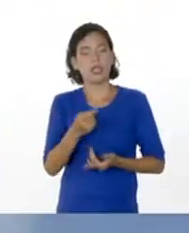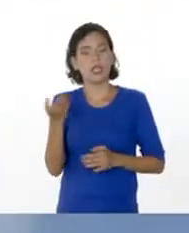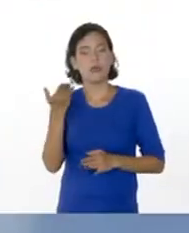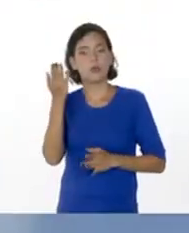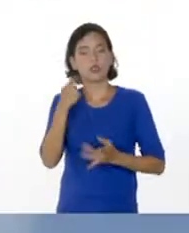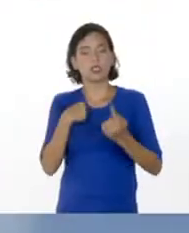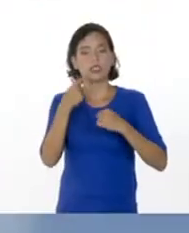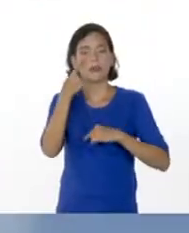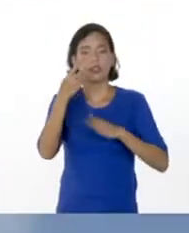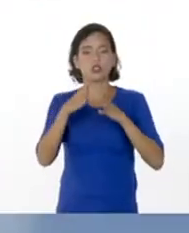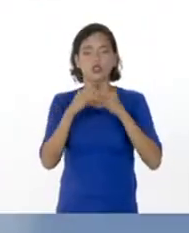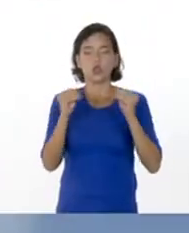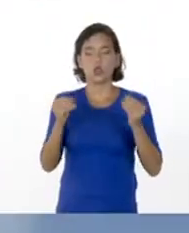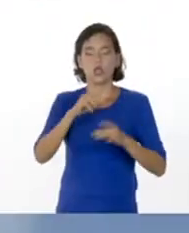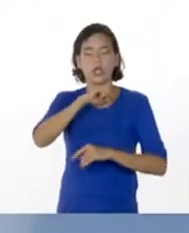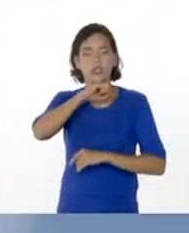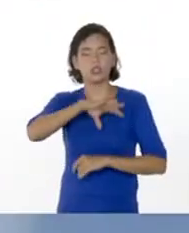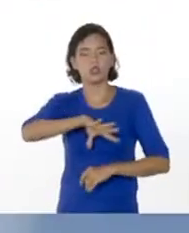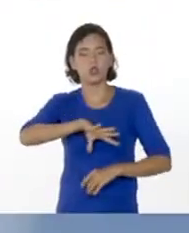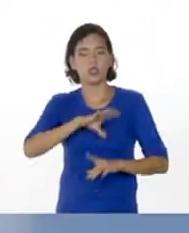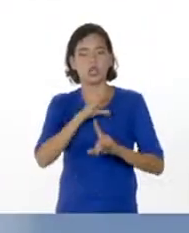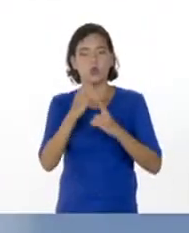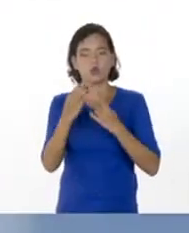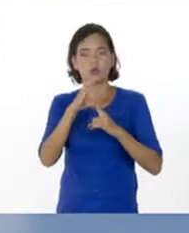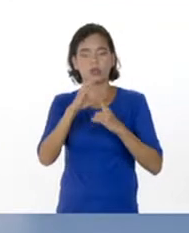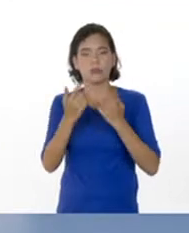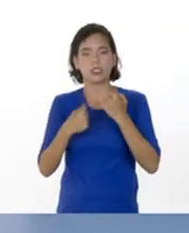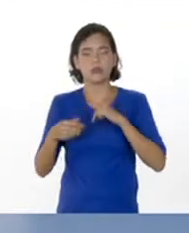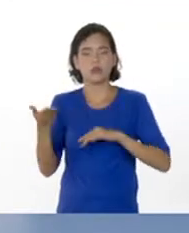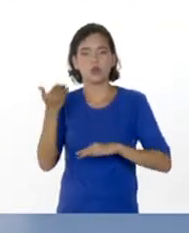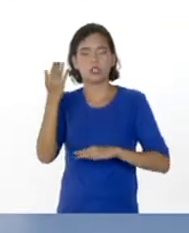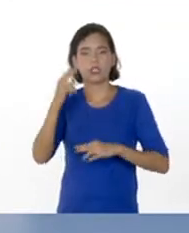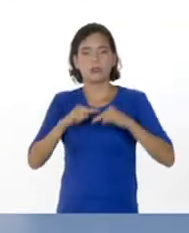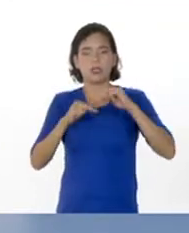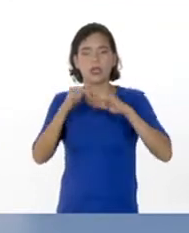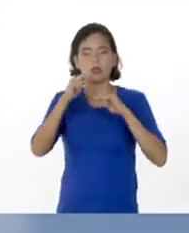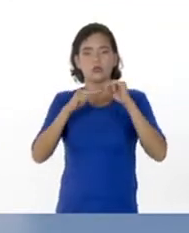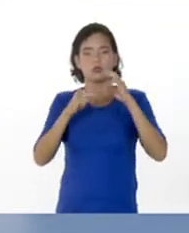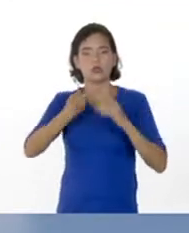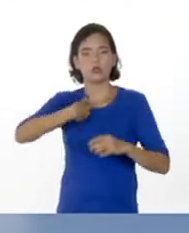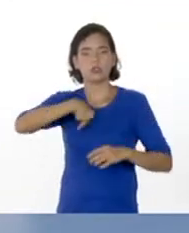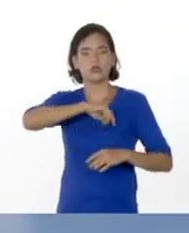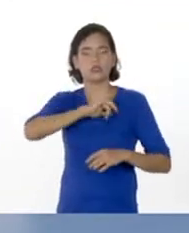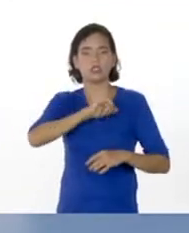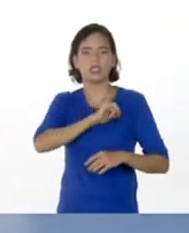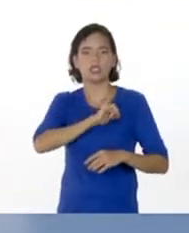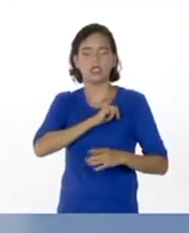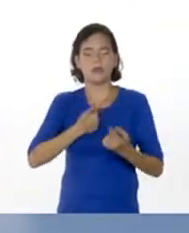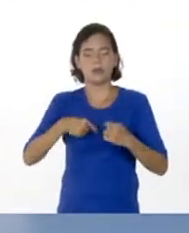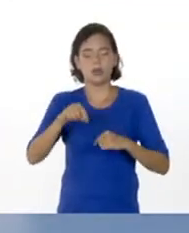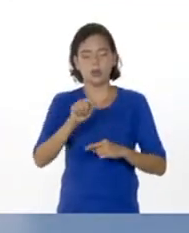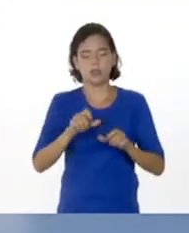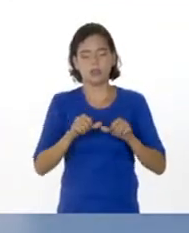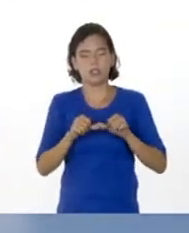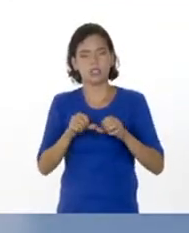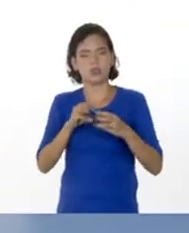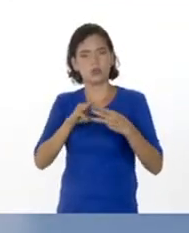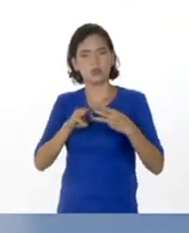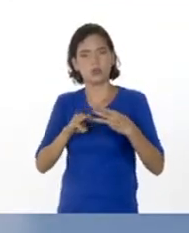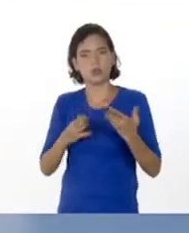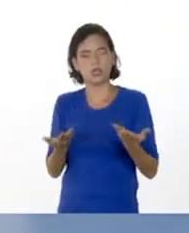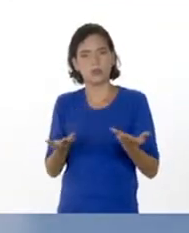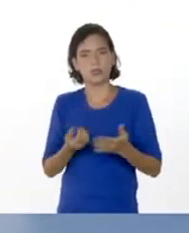Interesante ver esta serie de hechos históricos culturalmente significativos para la construcción de nuestra identidad, pero es momento de seguir con nuestro programa.